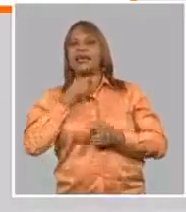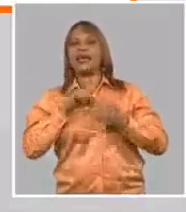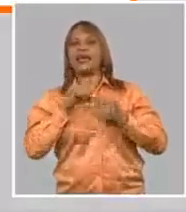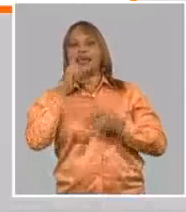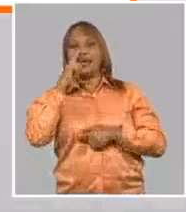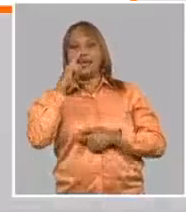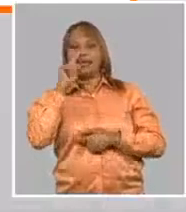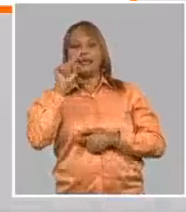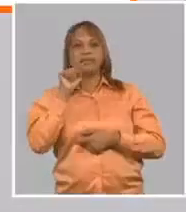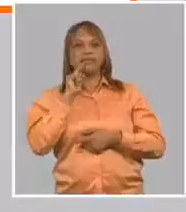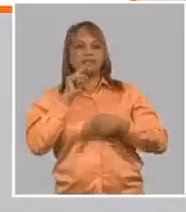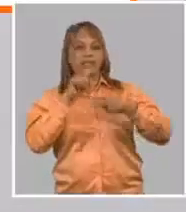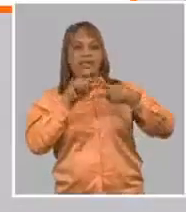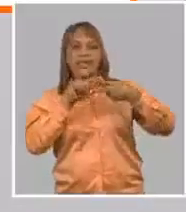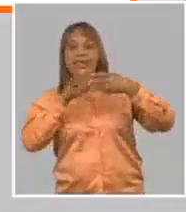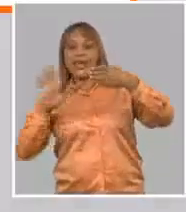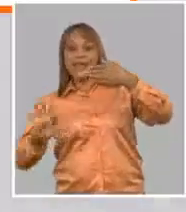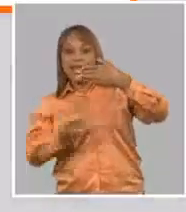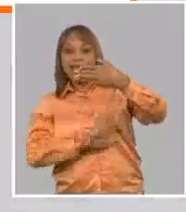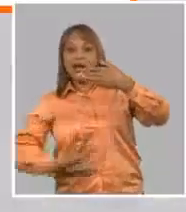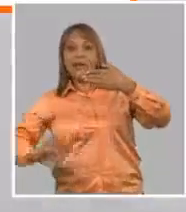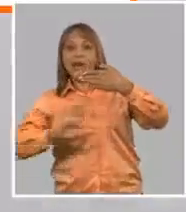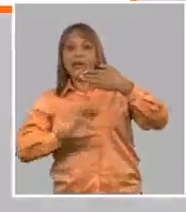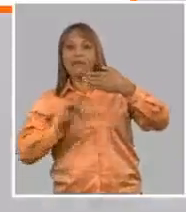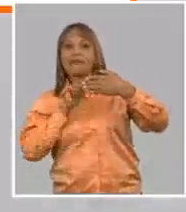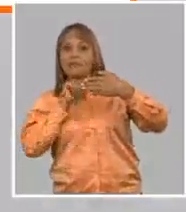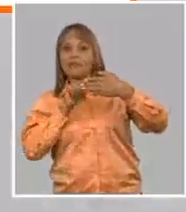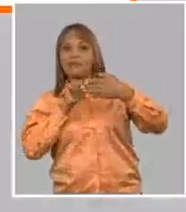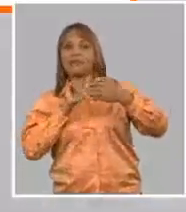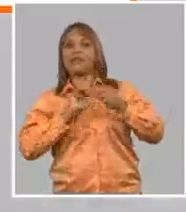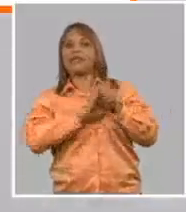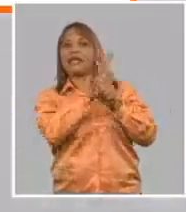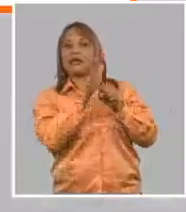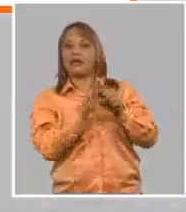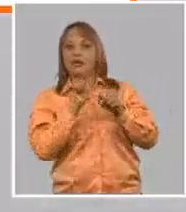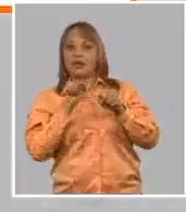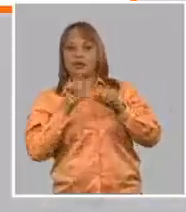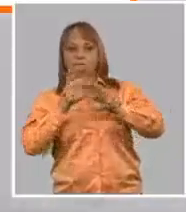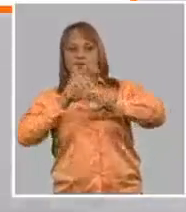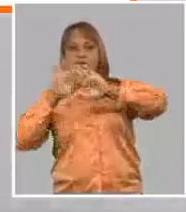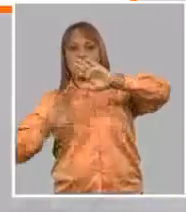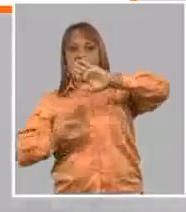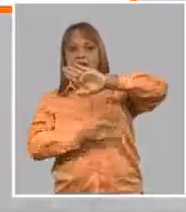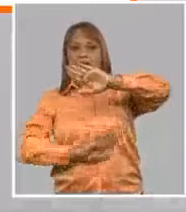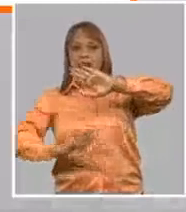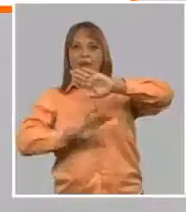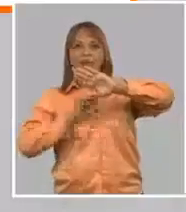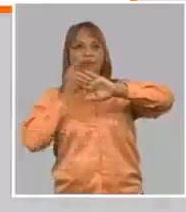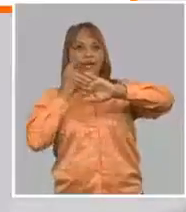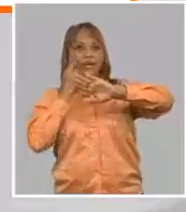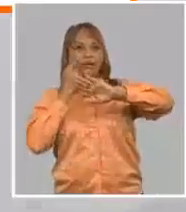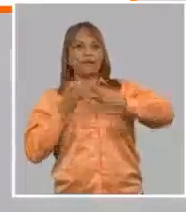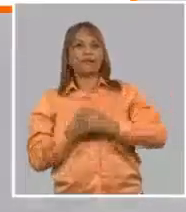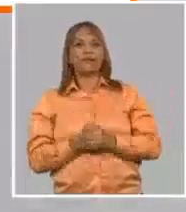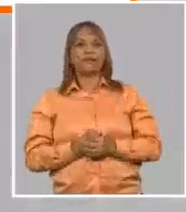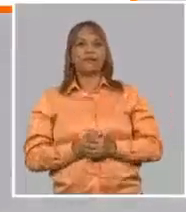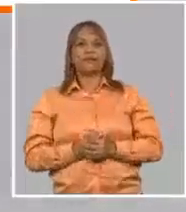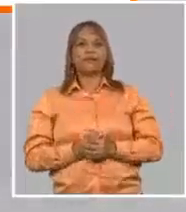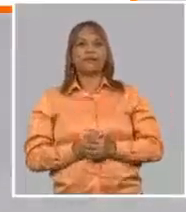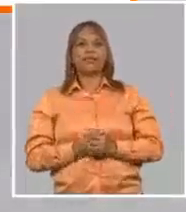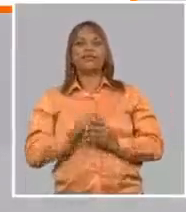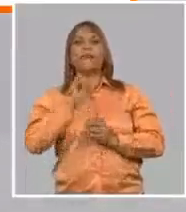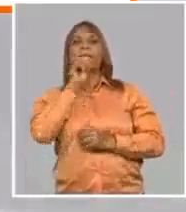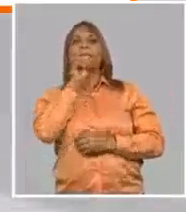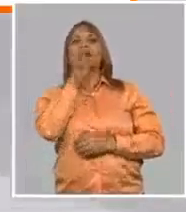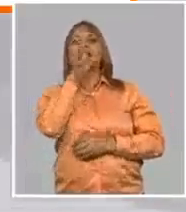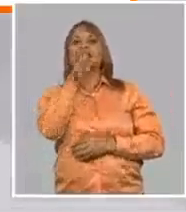del virus SARS-CoV-2. Esto hace que estos antígenos simulen partículas virales, y es